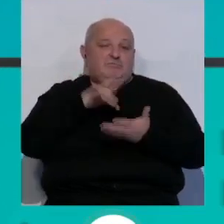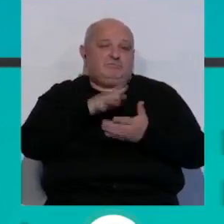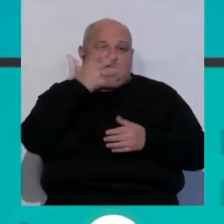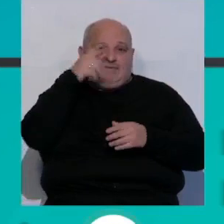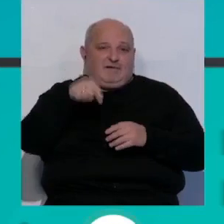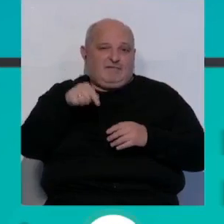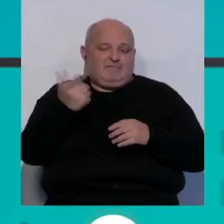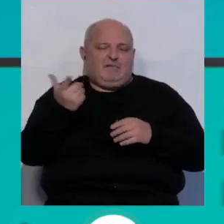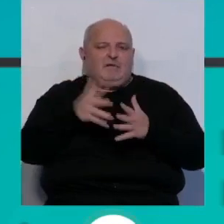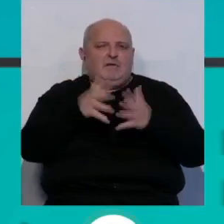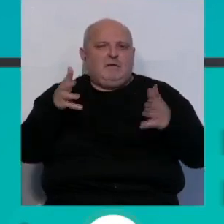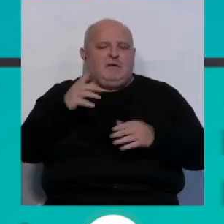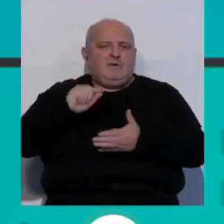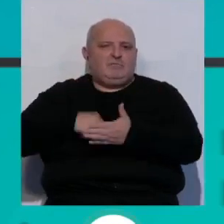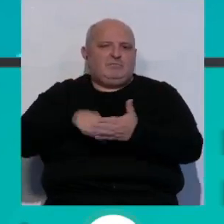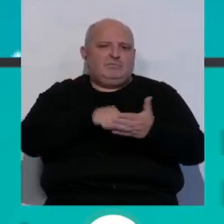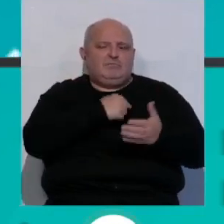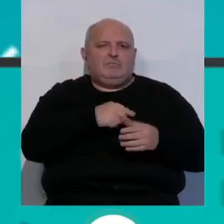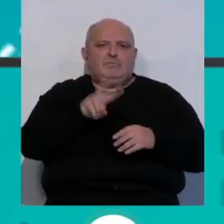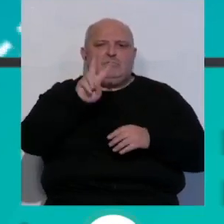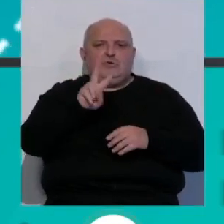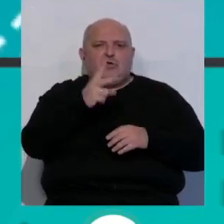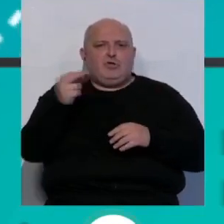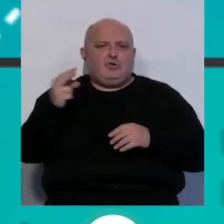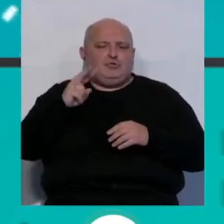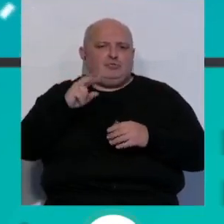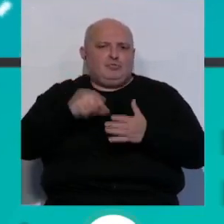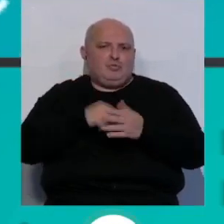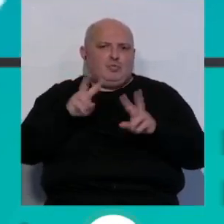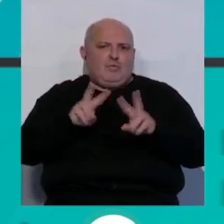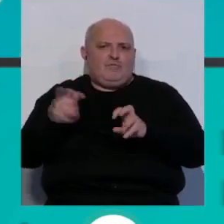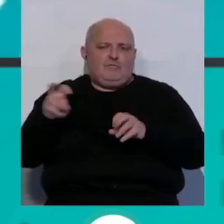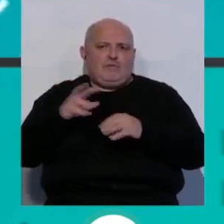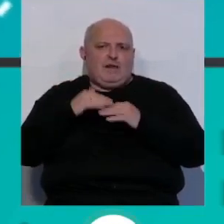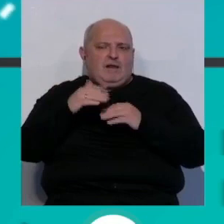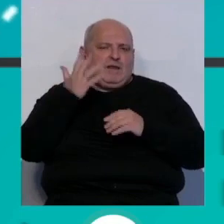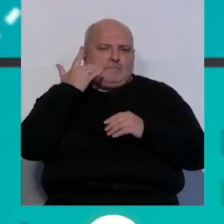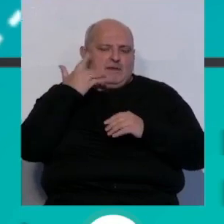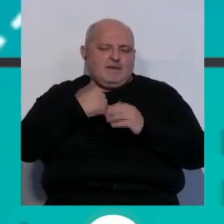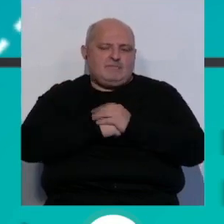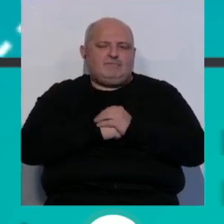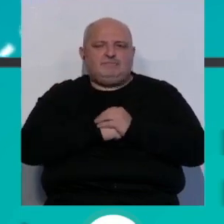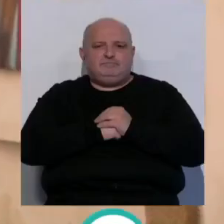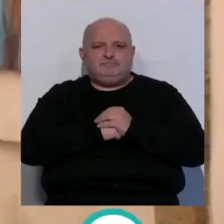establecido el incremento de la plantilla en 200 operarios para asegurar el buen estado de las calles.